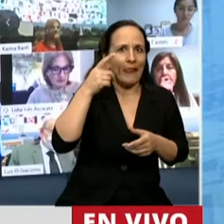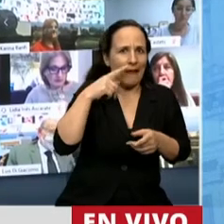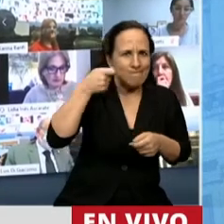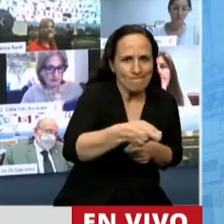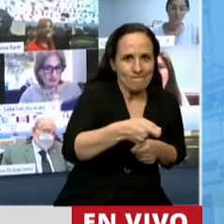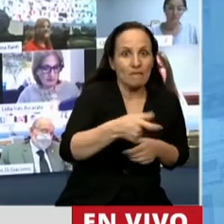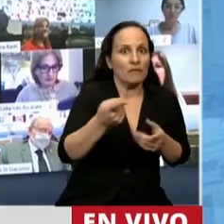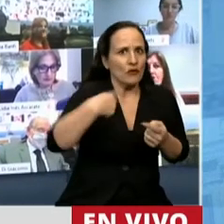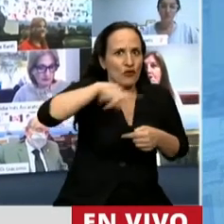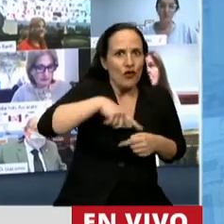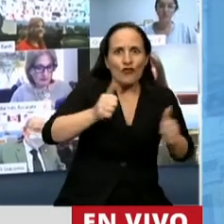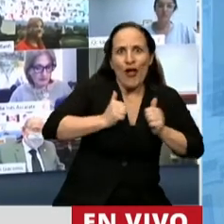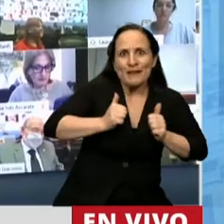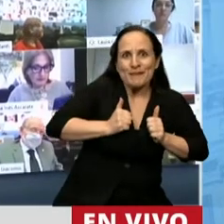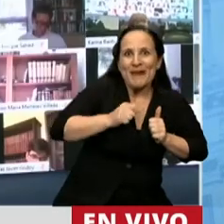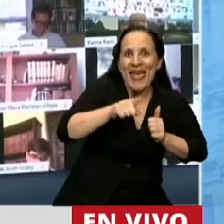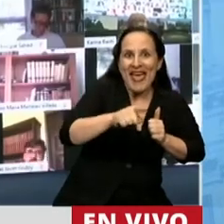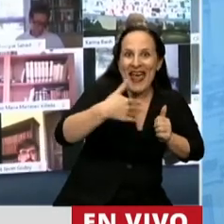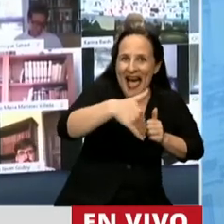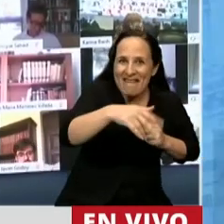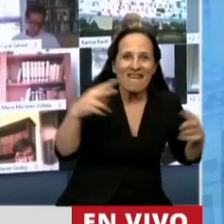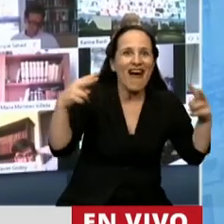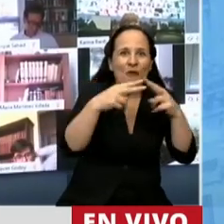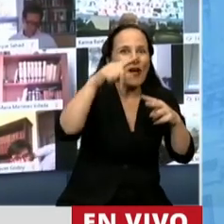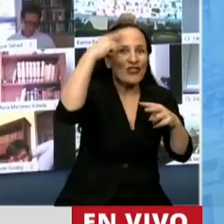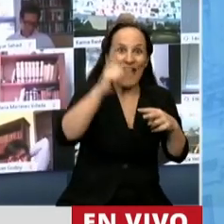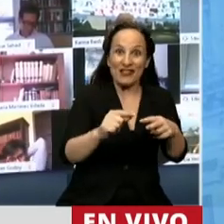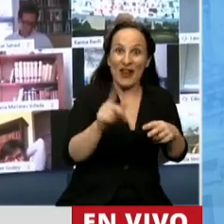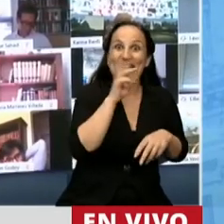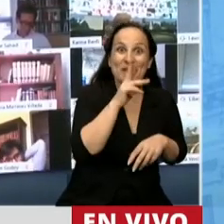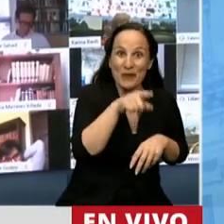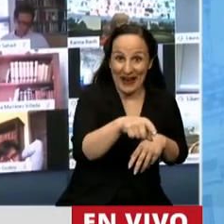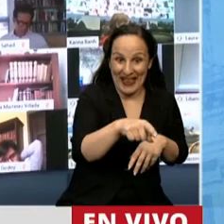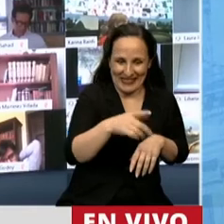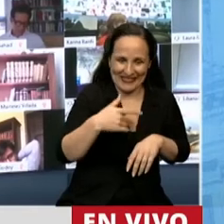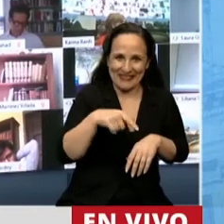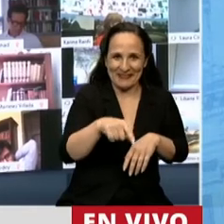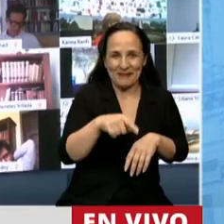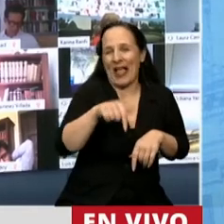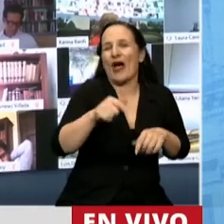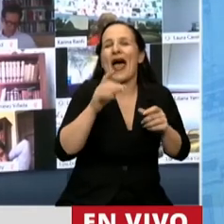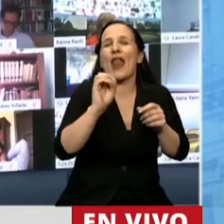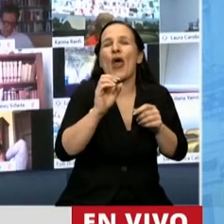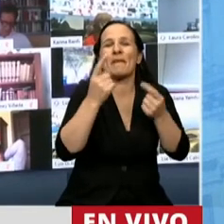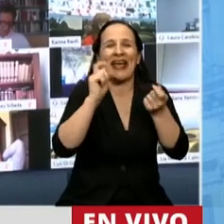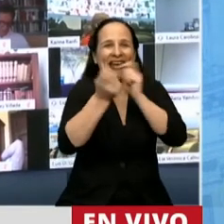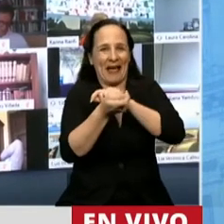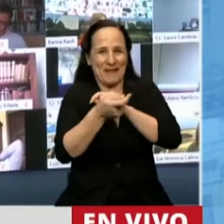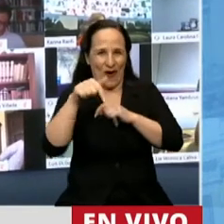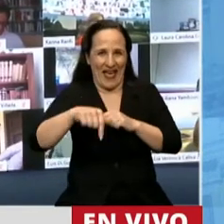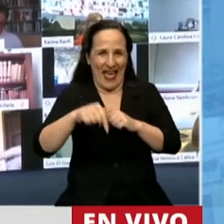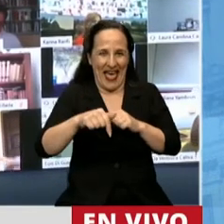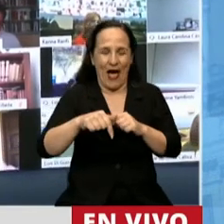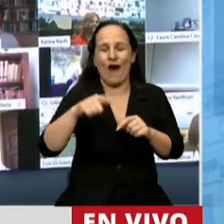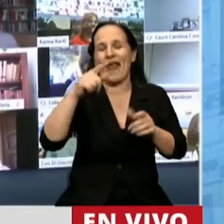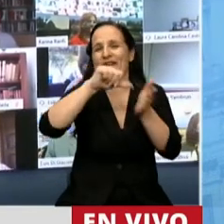la estábamos esperando en uno de los encuentros nacionales de mujeres, ahora con nombre diferente, pero son encuentros plurinacionales